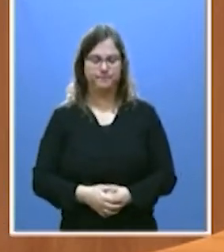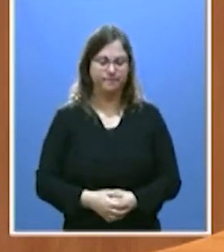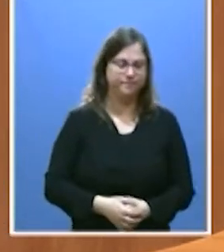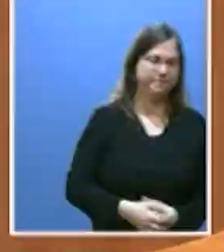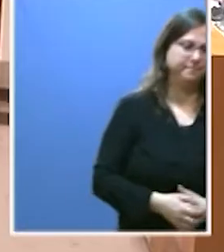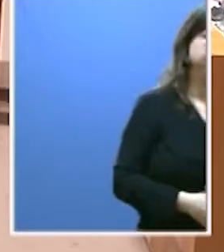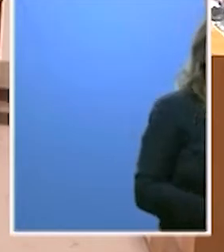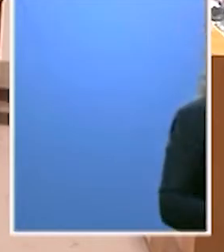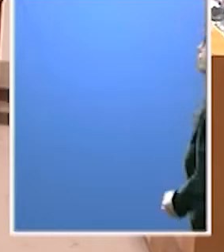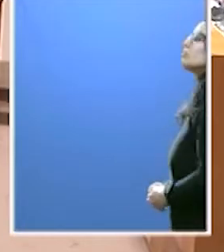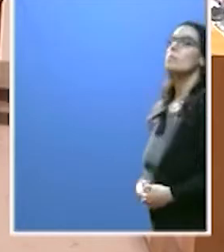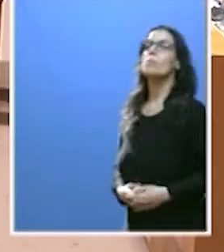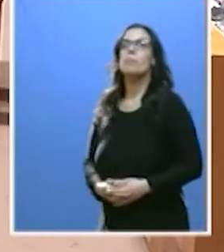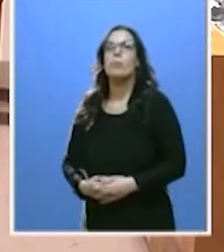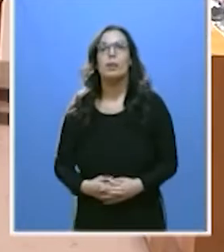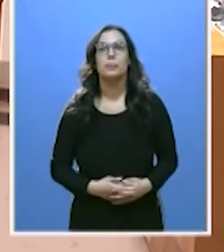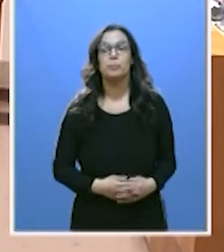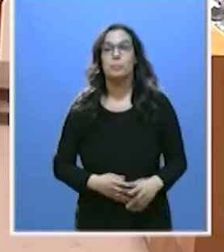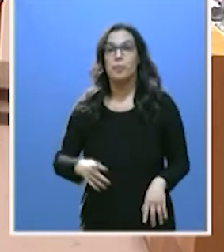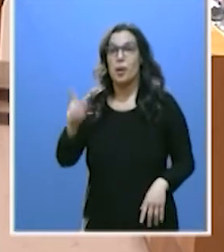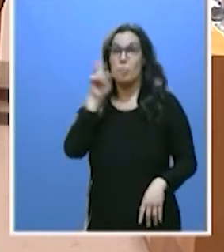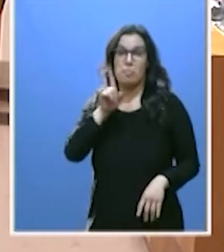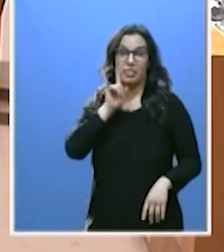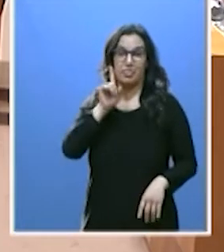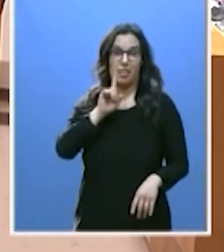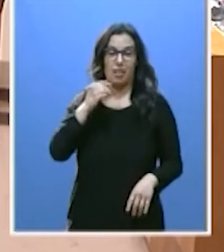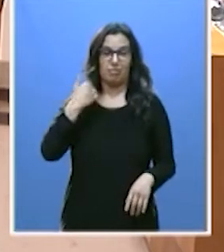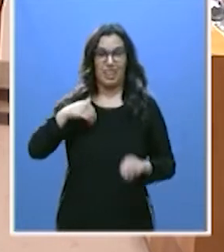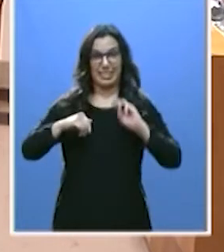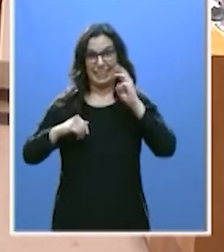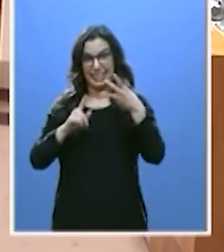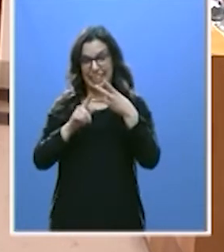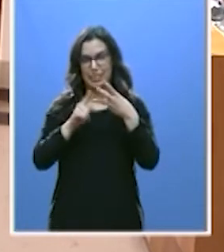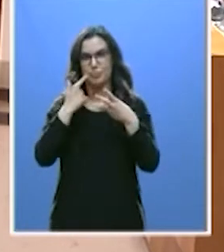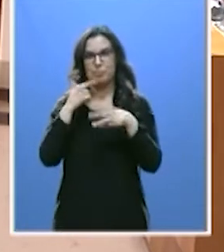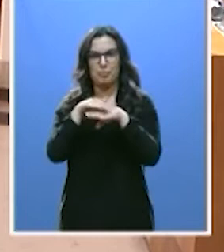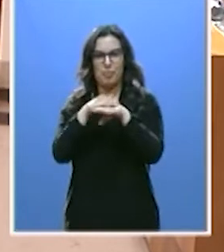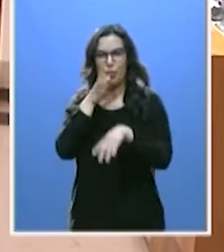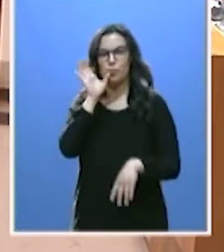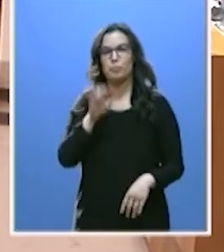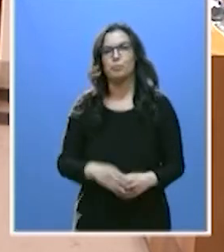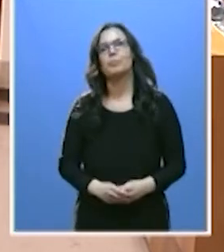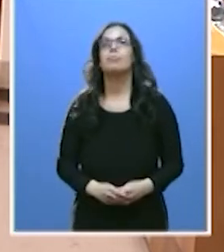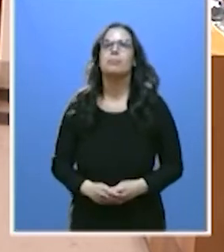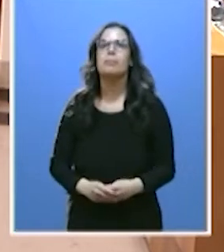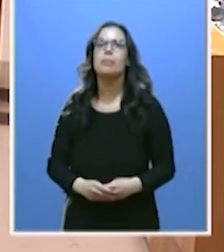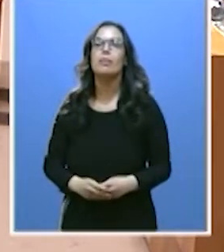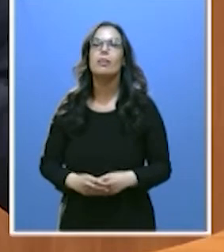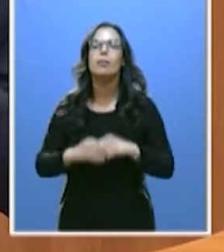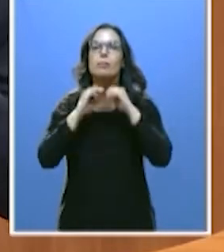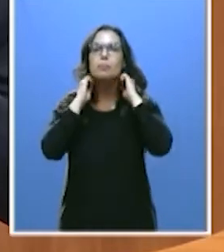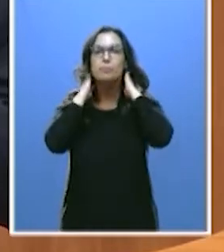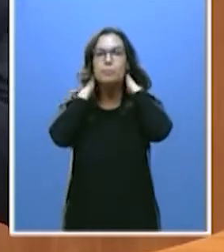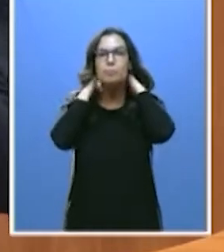es la corrupción.